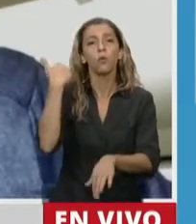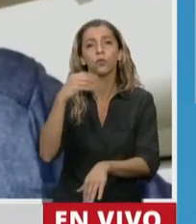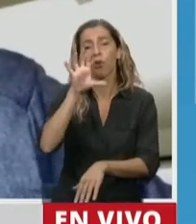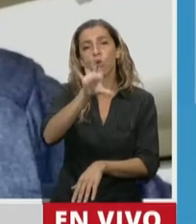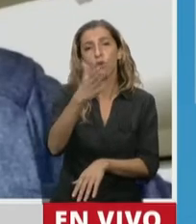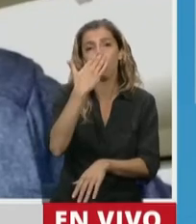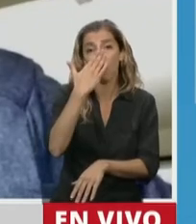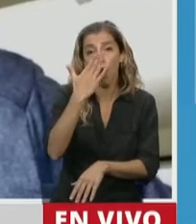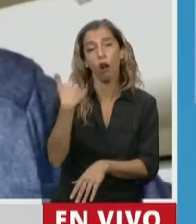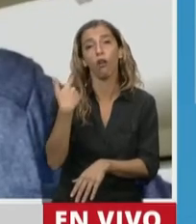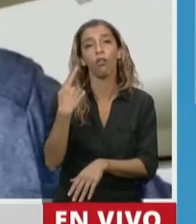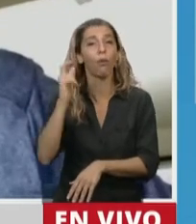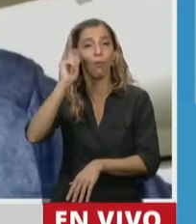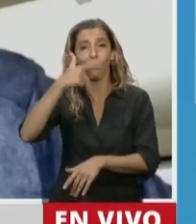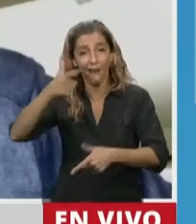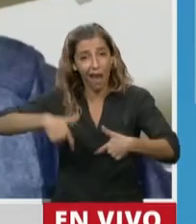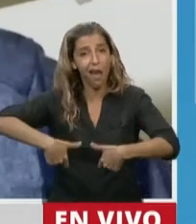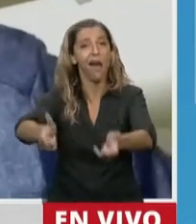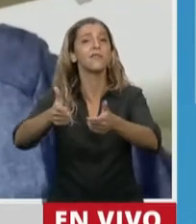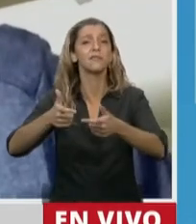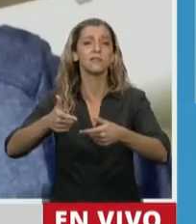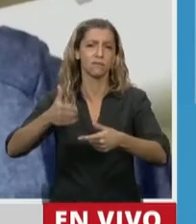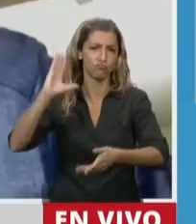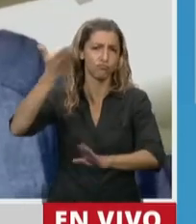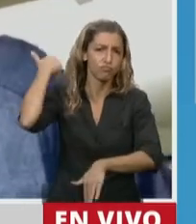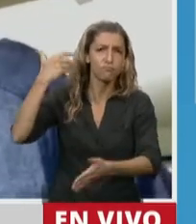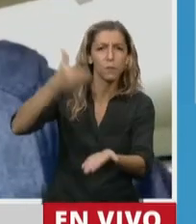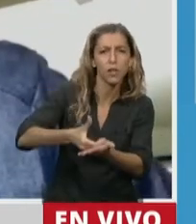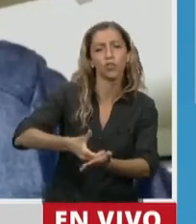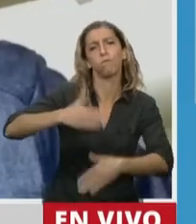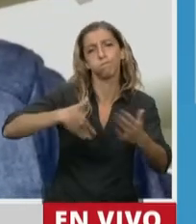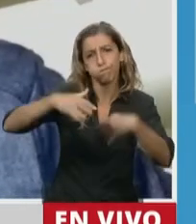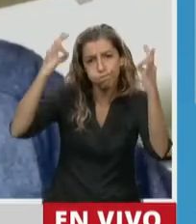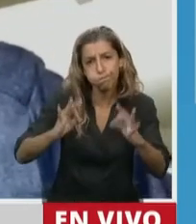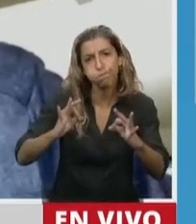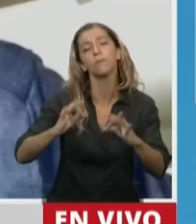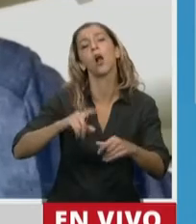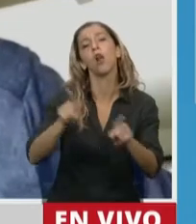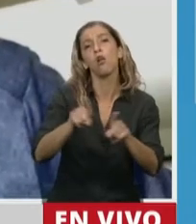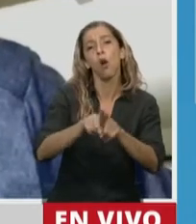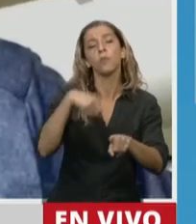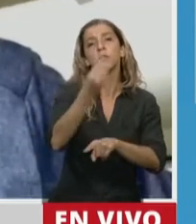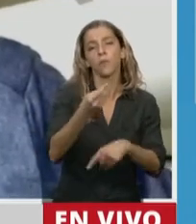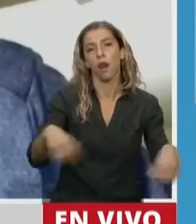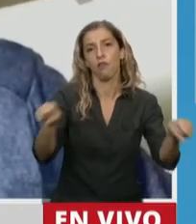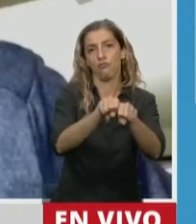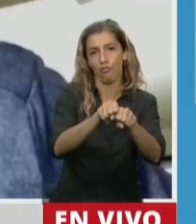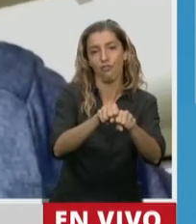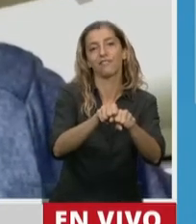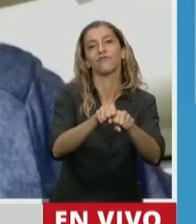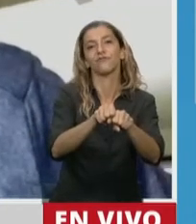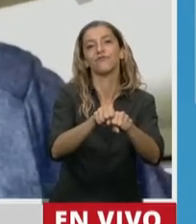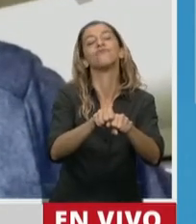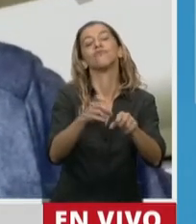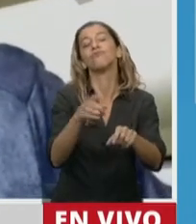5.000 kilómetros de fibra óptica. Eso es acortar la brecha. En ese camino nosotros vamos a